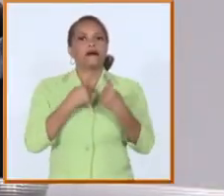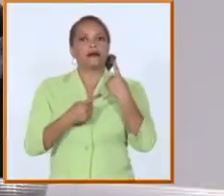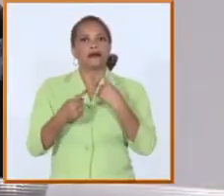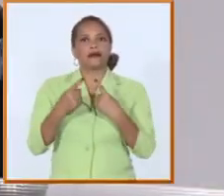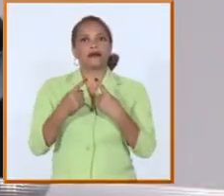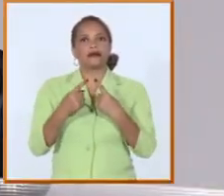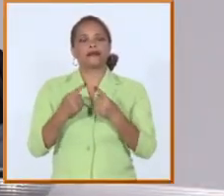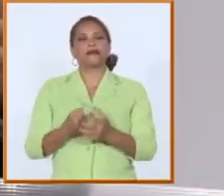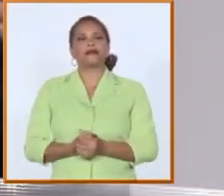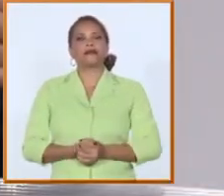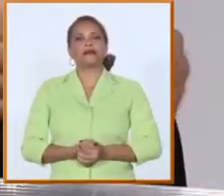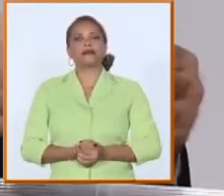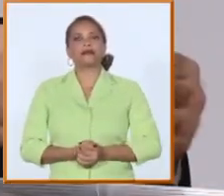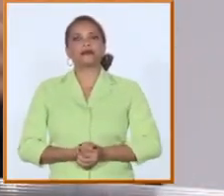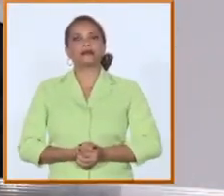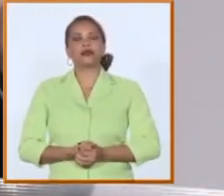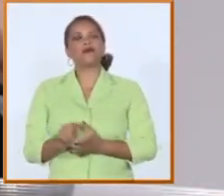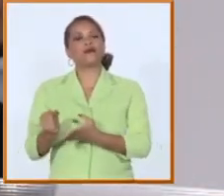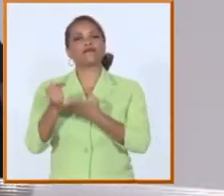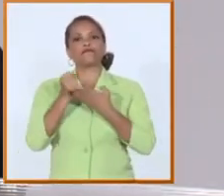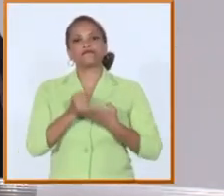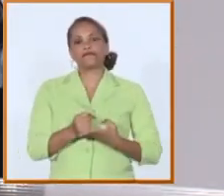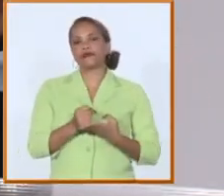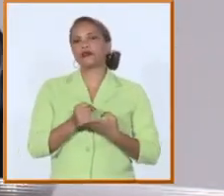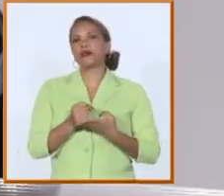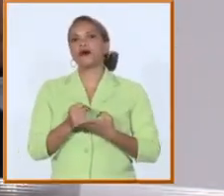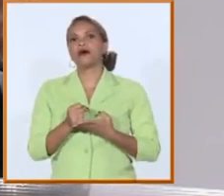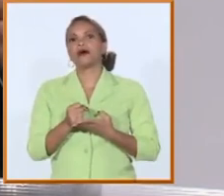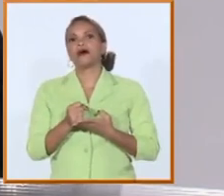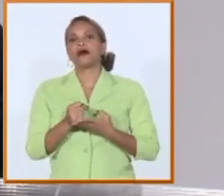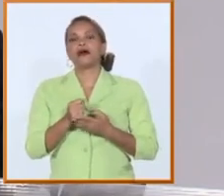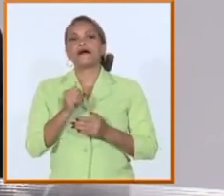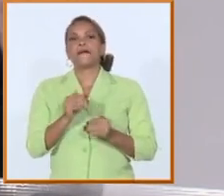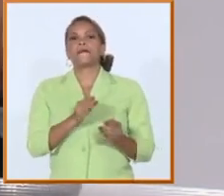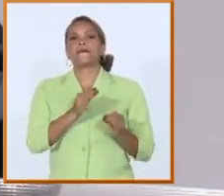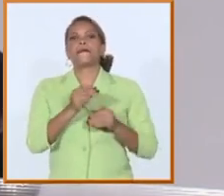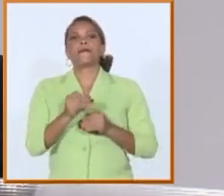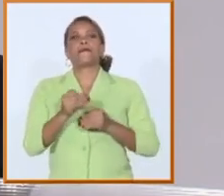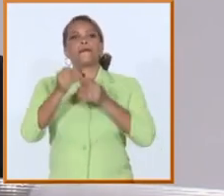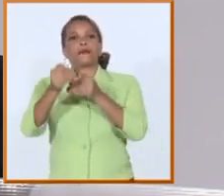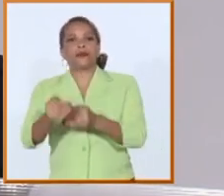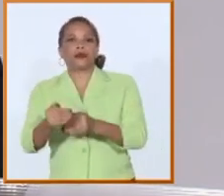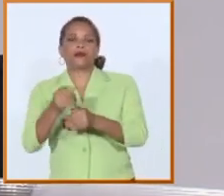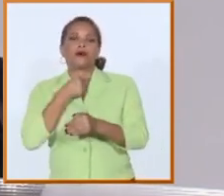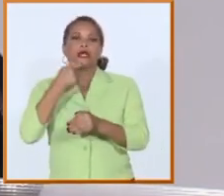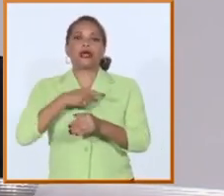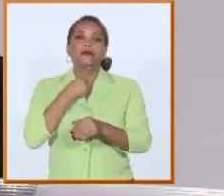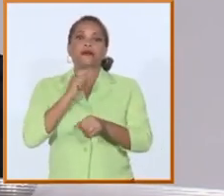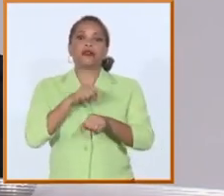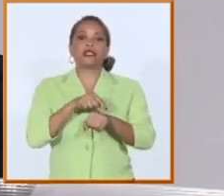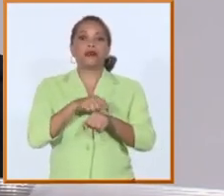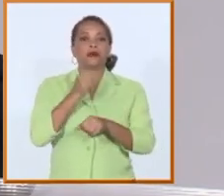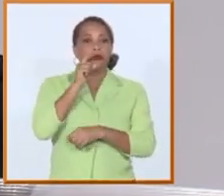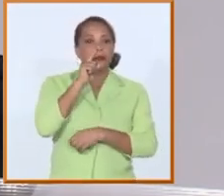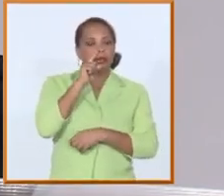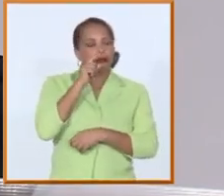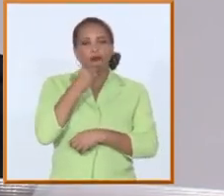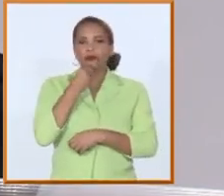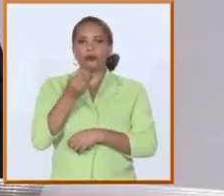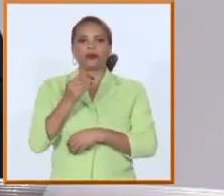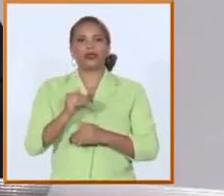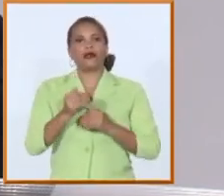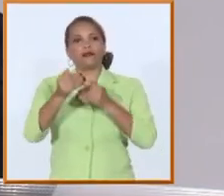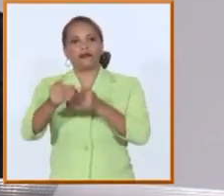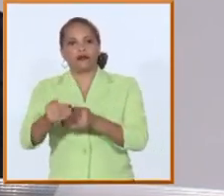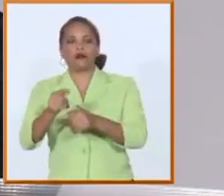regulatorio nos ha permitido otorgar prórrogas para aquellos que se le vencían los tiempos pero nosotros somos muy rigurosos con eso y